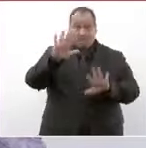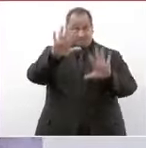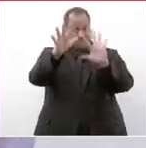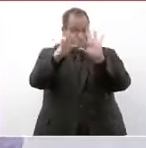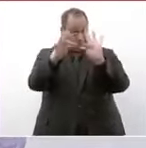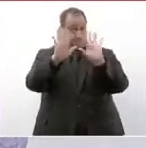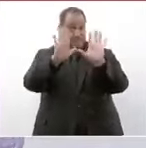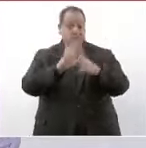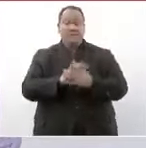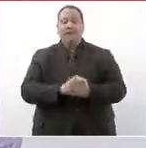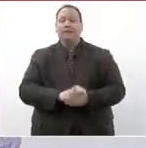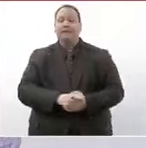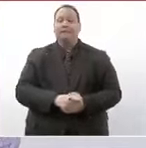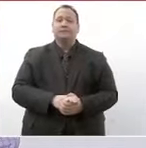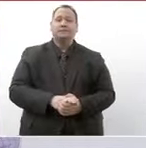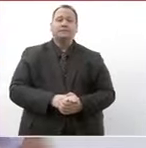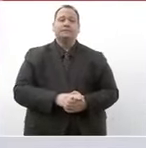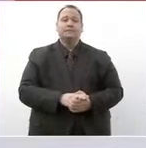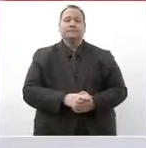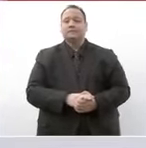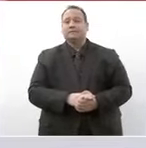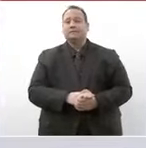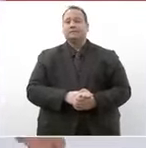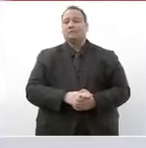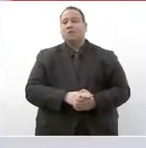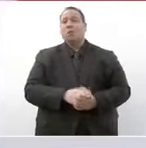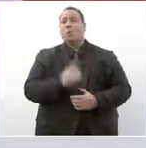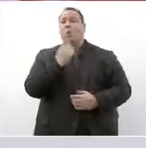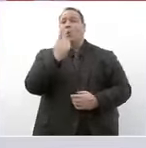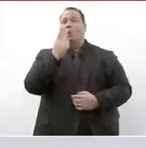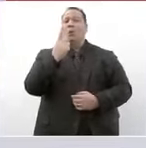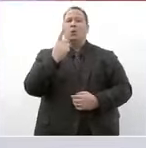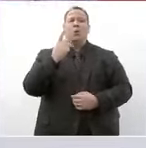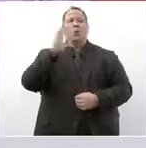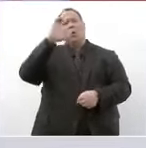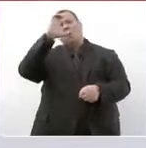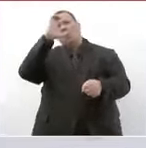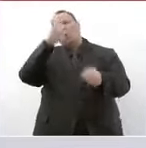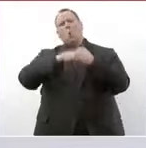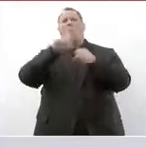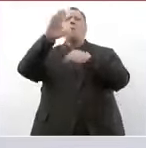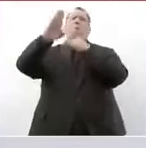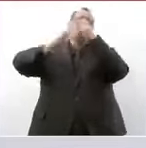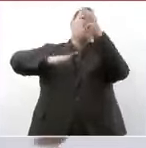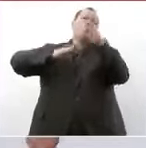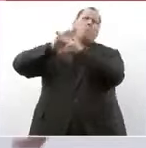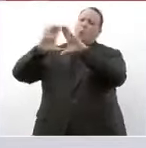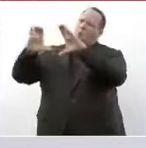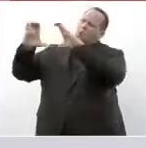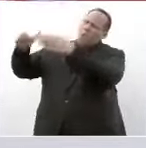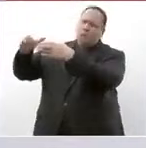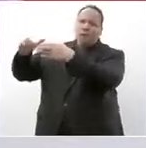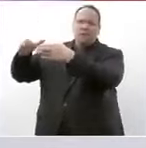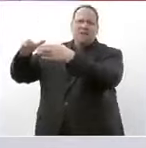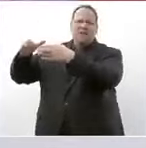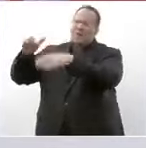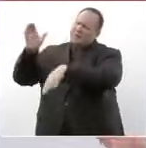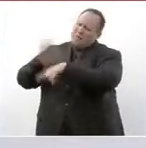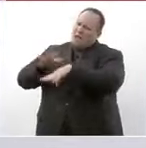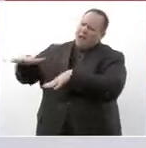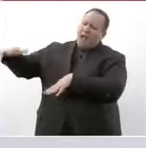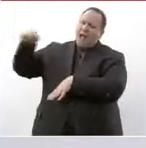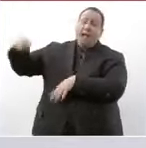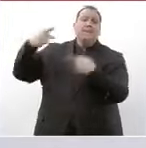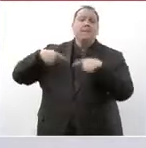dato uno de los pueblos con más cultura en el mundo es el pueblo de